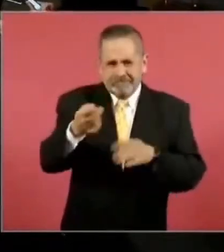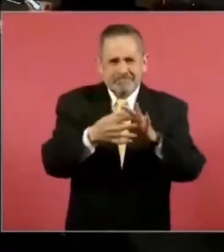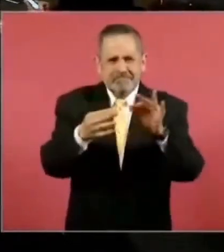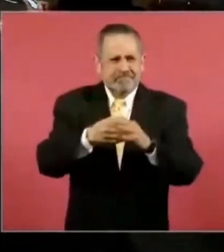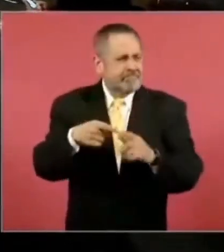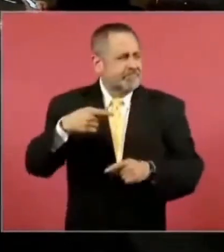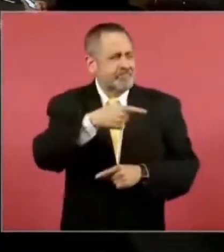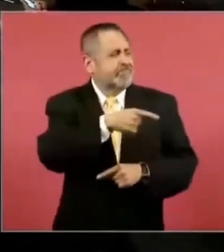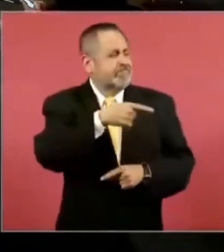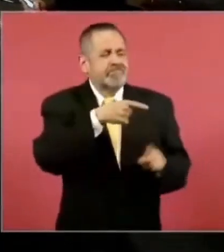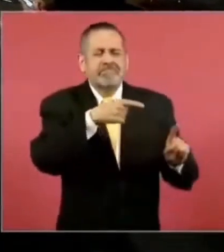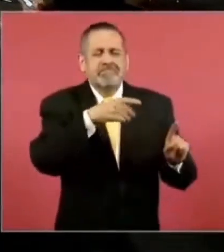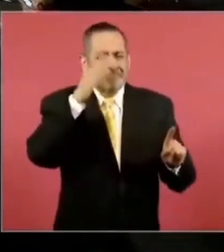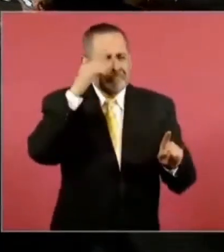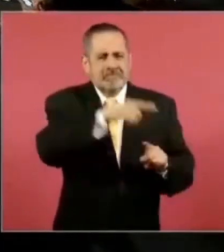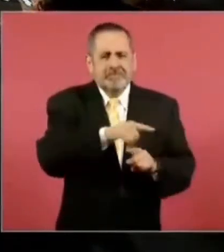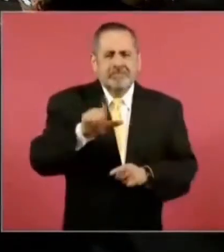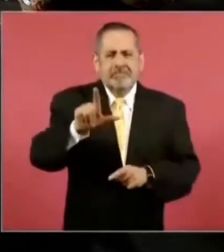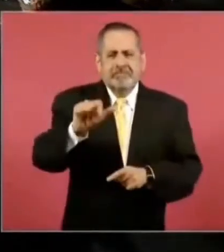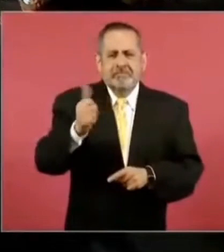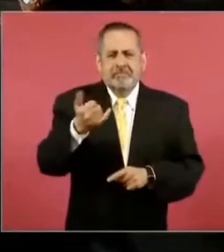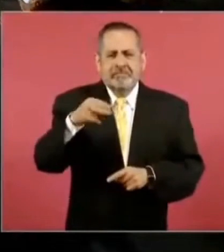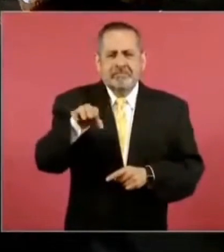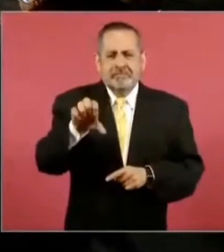señor ministro Lainez.